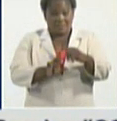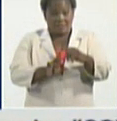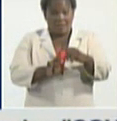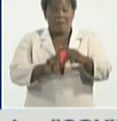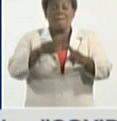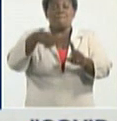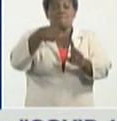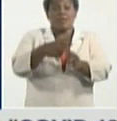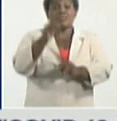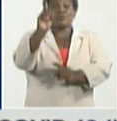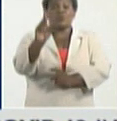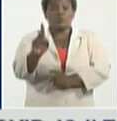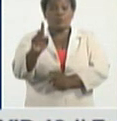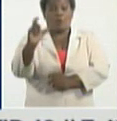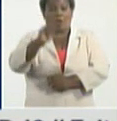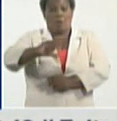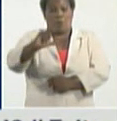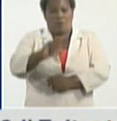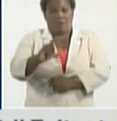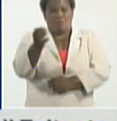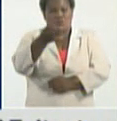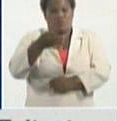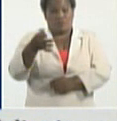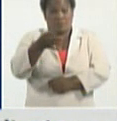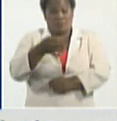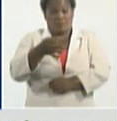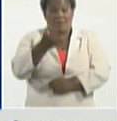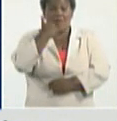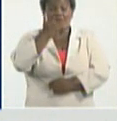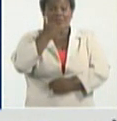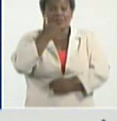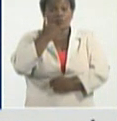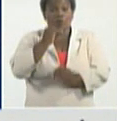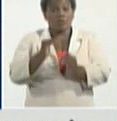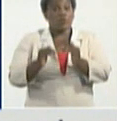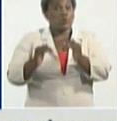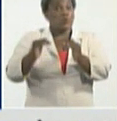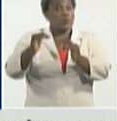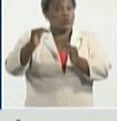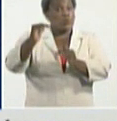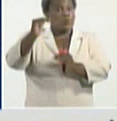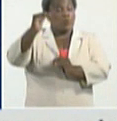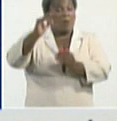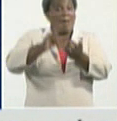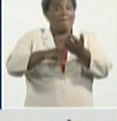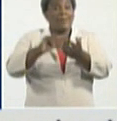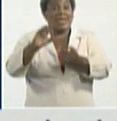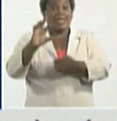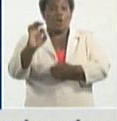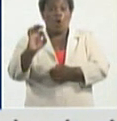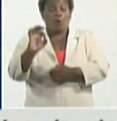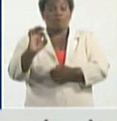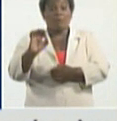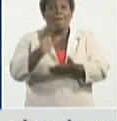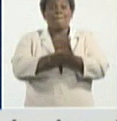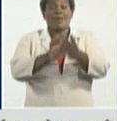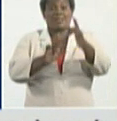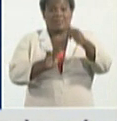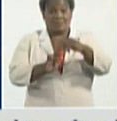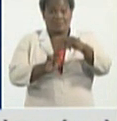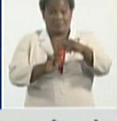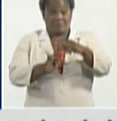del municipio de Camagüey. Y las más elevadas elevadas, Perico, Matanzas, Martí, Cárdenas,